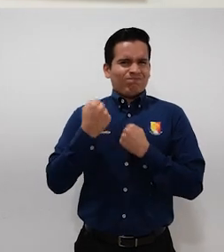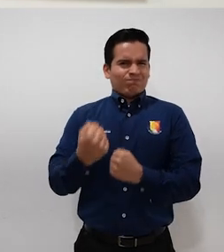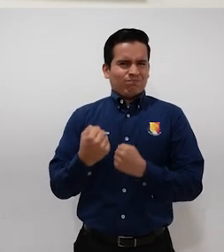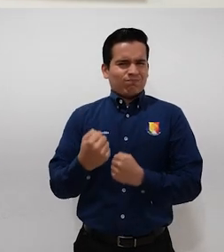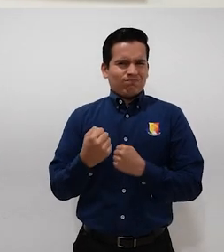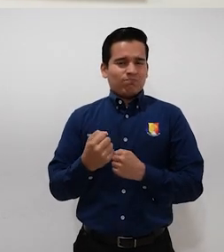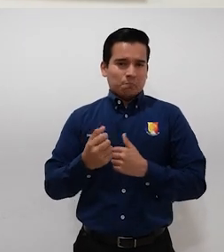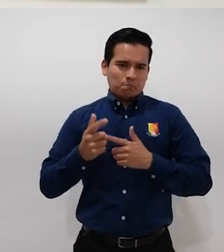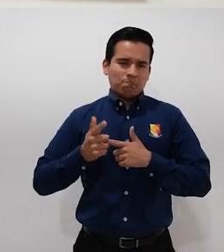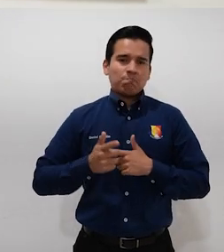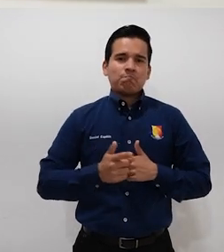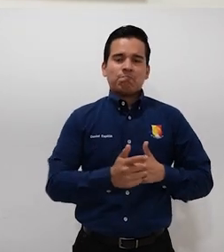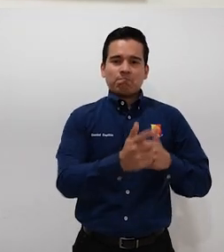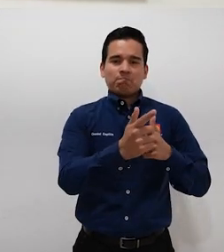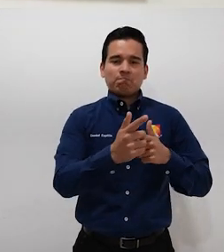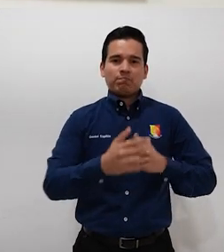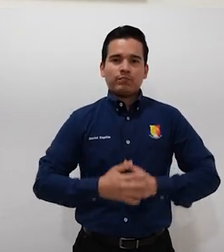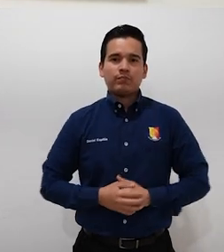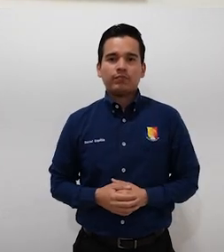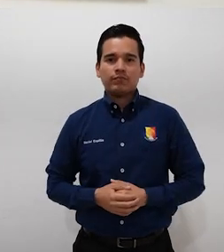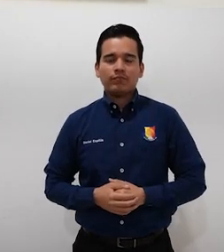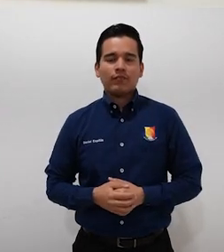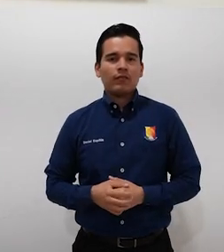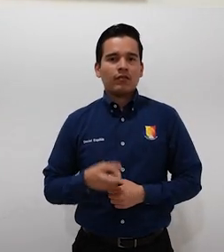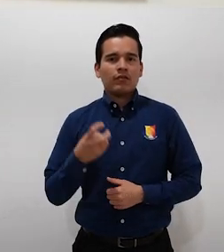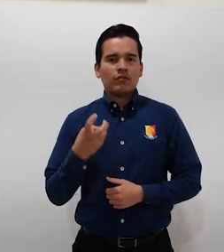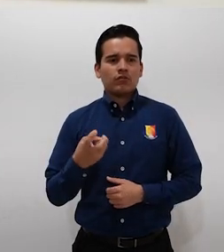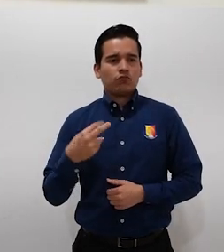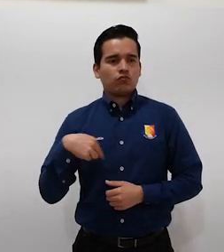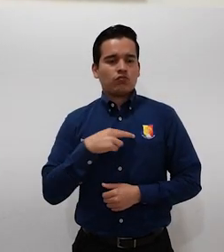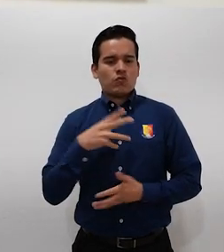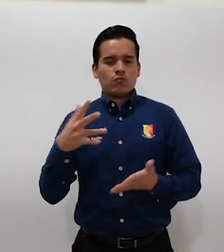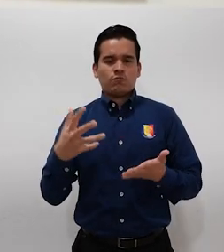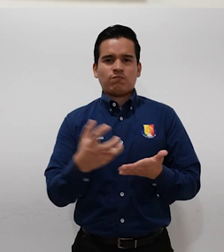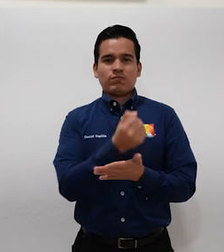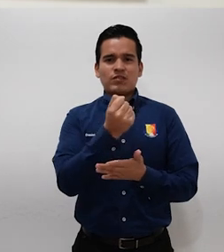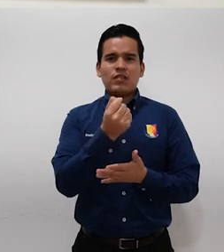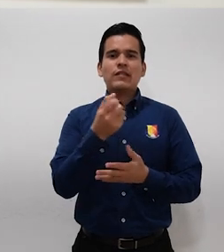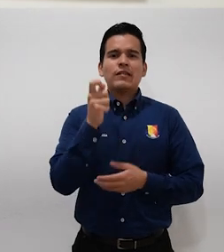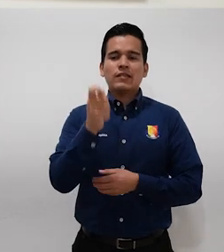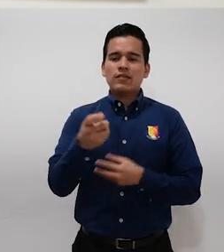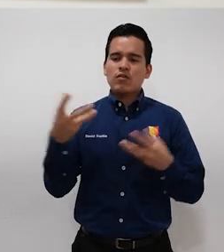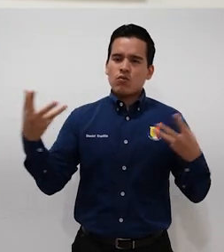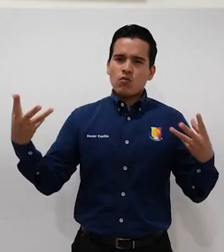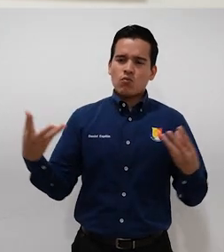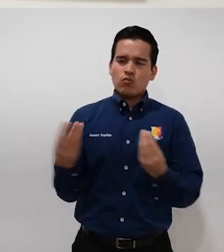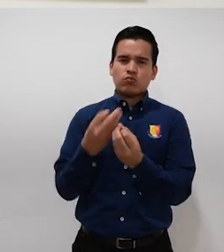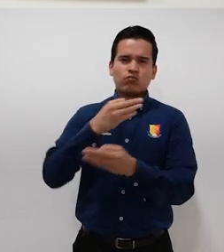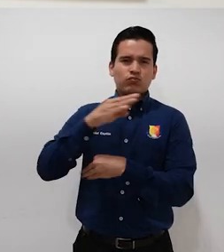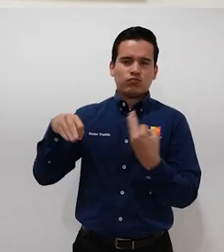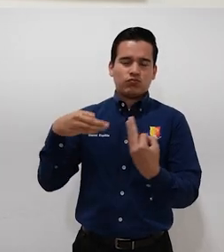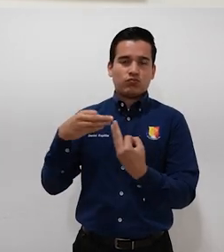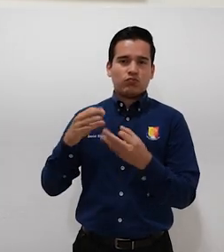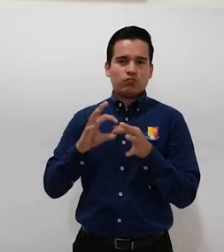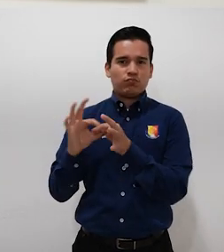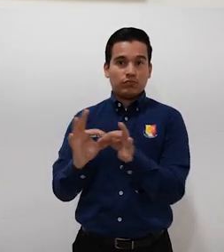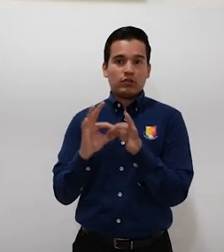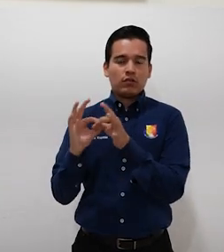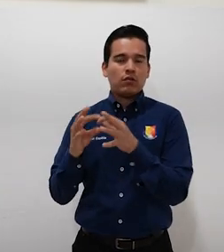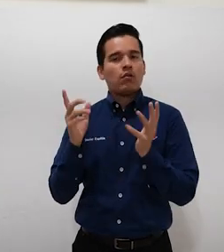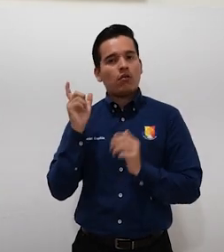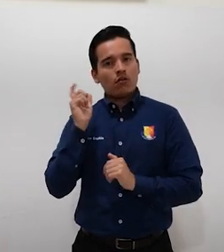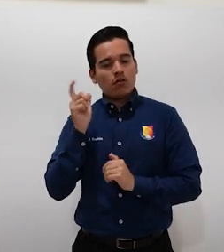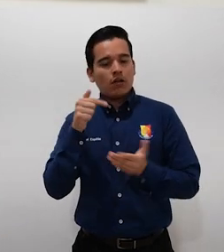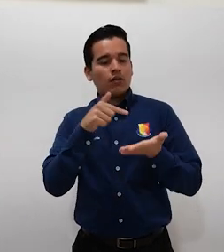más fuertes que nunca. Hemos logrado juntarnos a todos y esperemos también que esta iniciativa